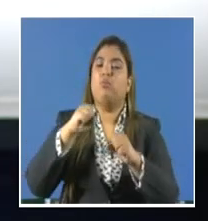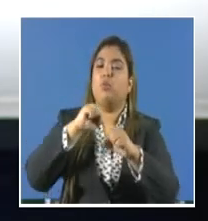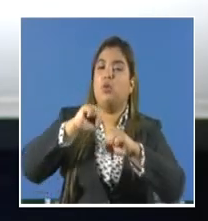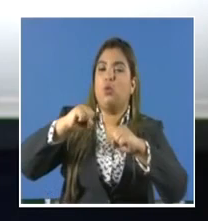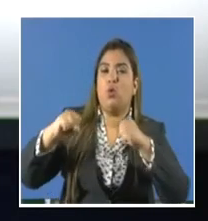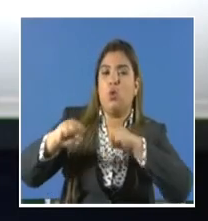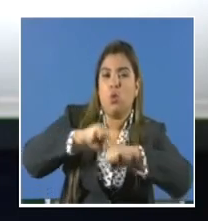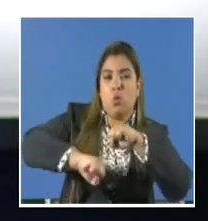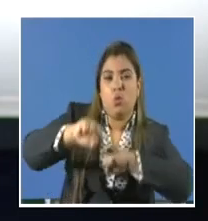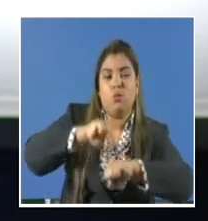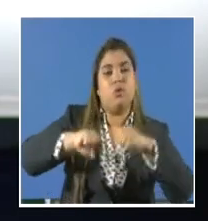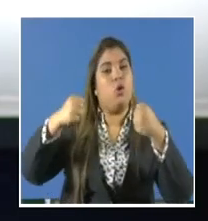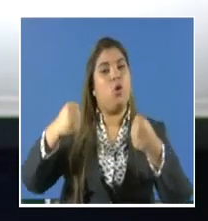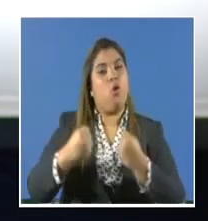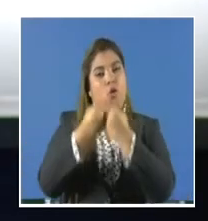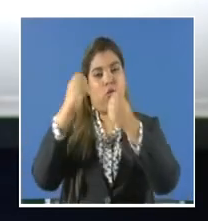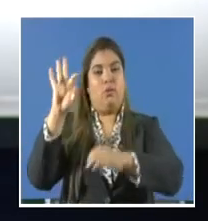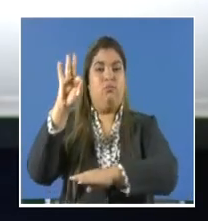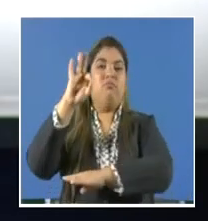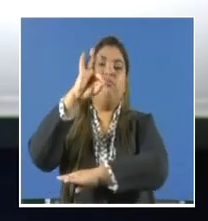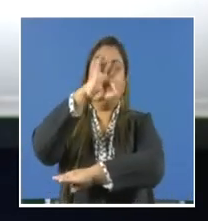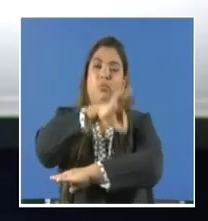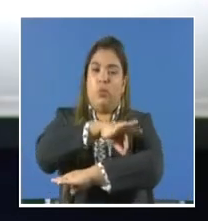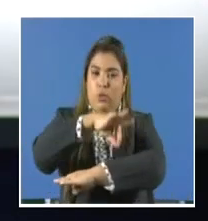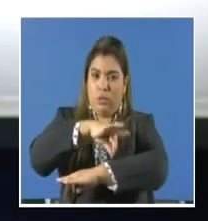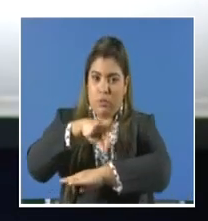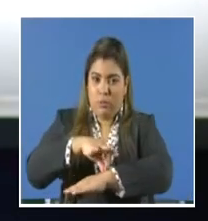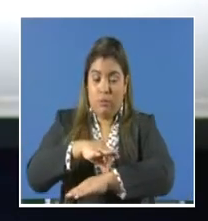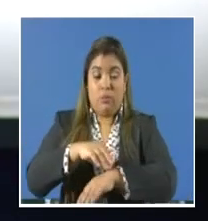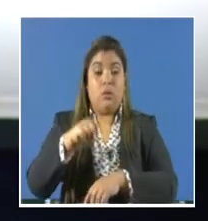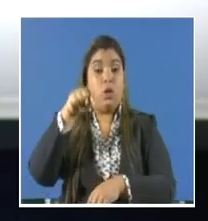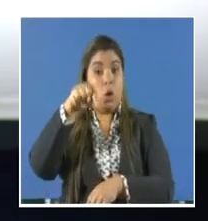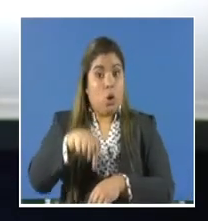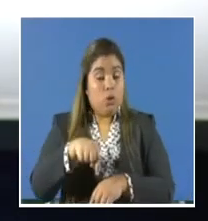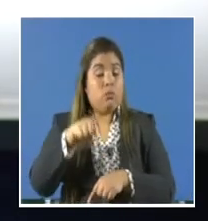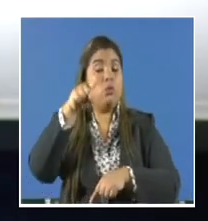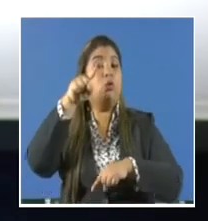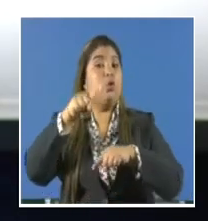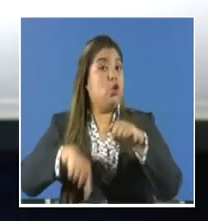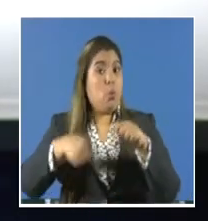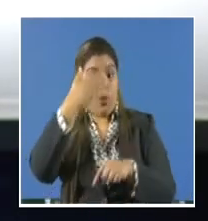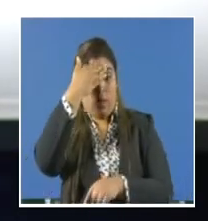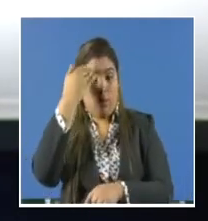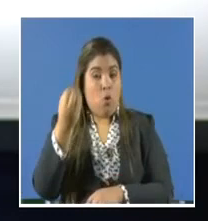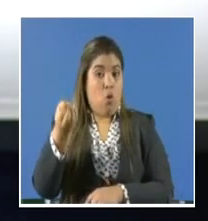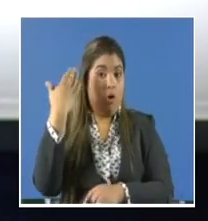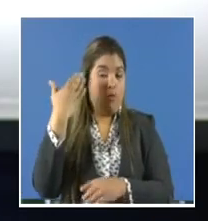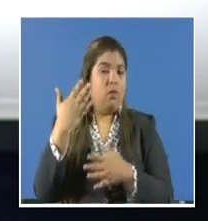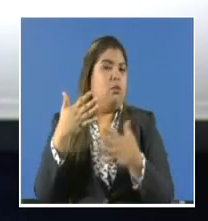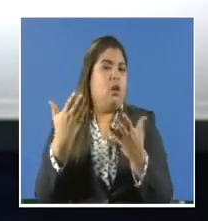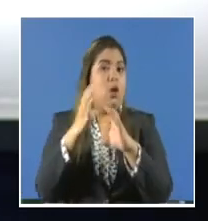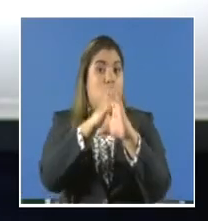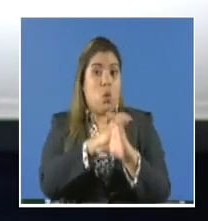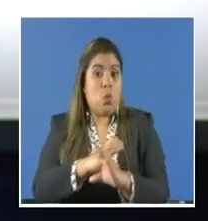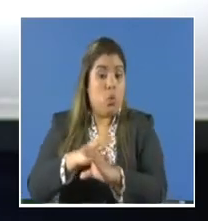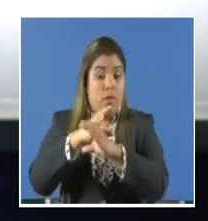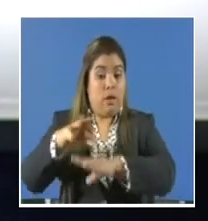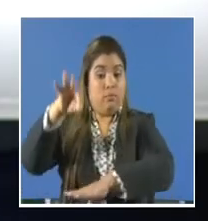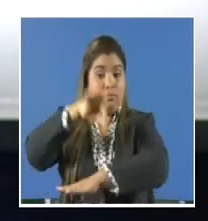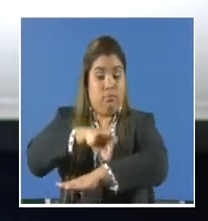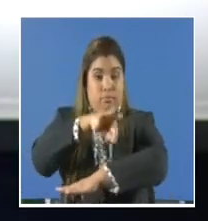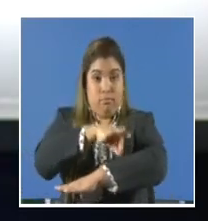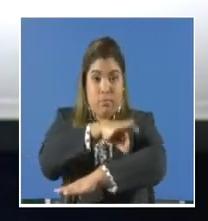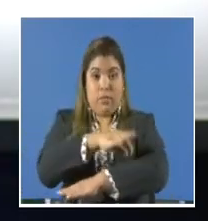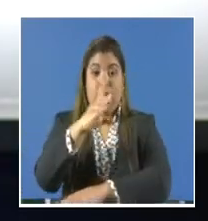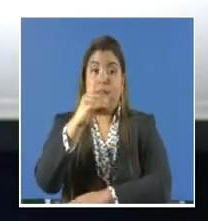aegypti, una fecha que nos recuerda que no hay que bajar la guardia contra este enemigo silencioso que juntos también